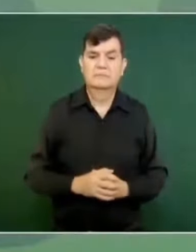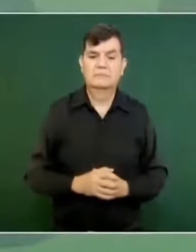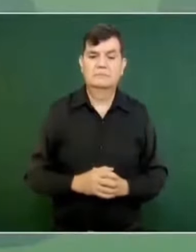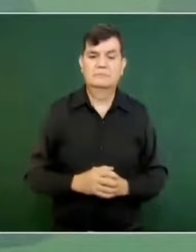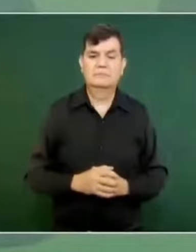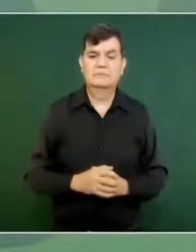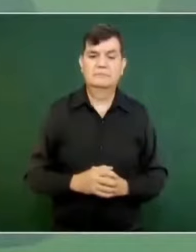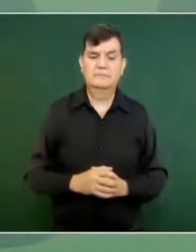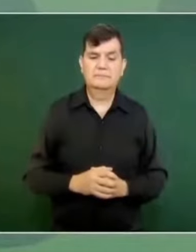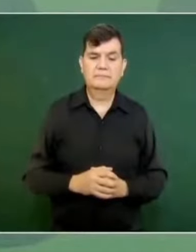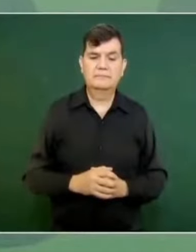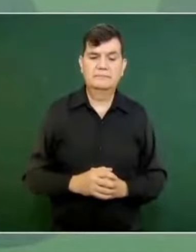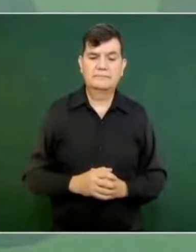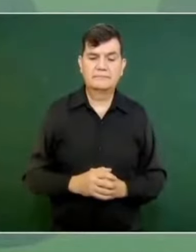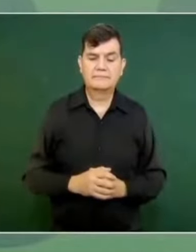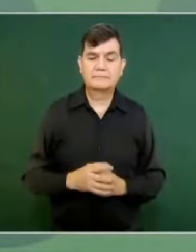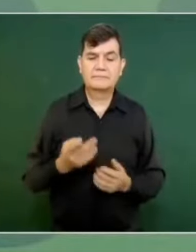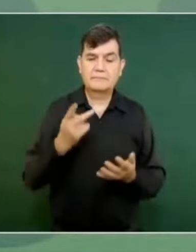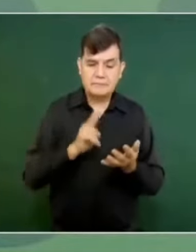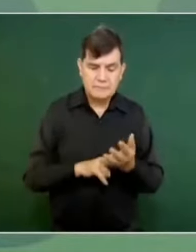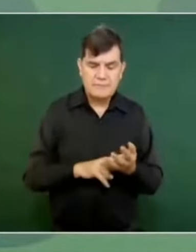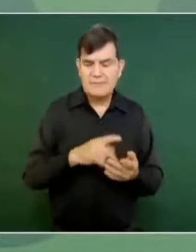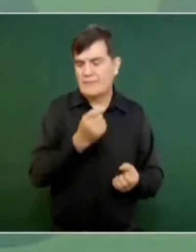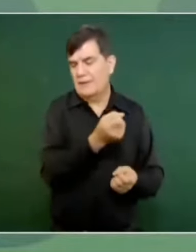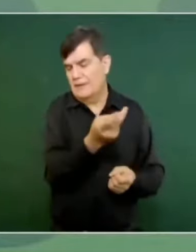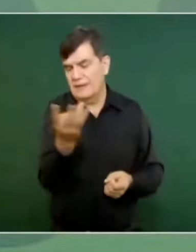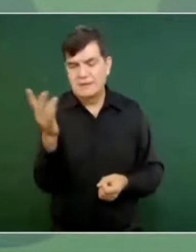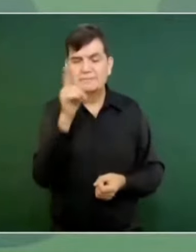Además, pura mentira.